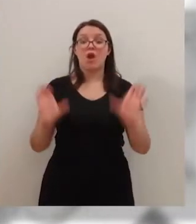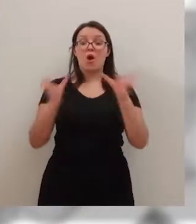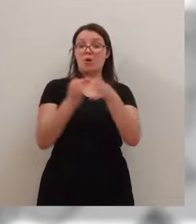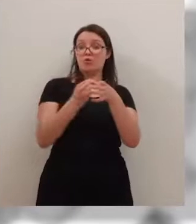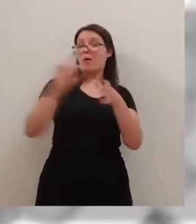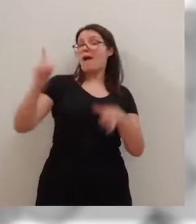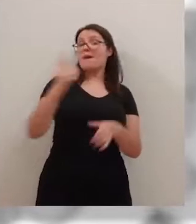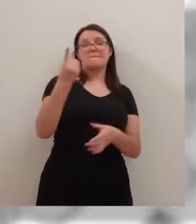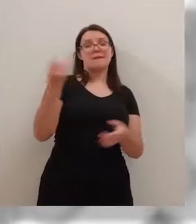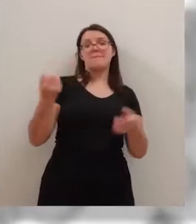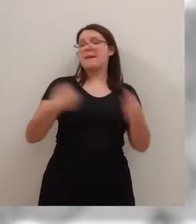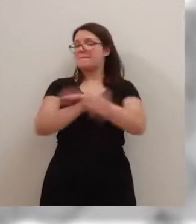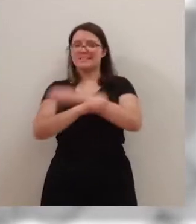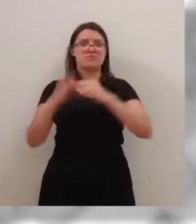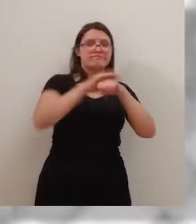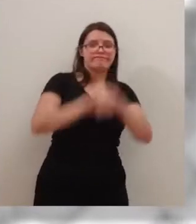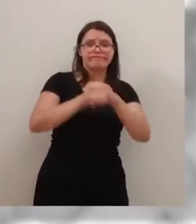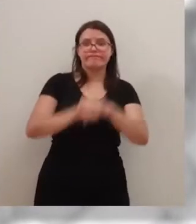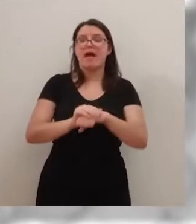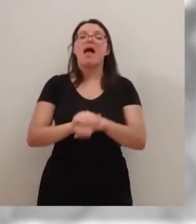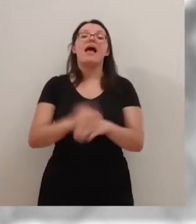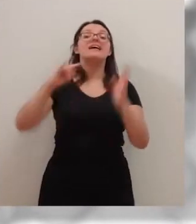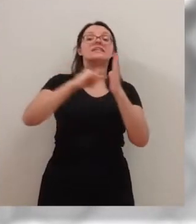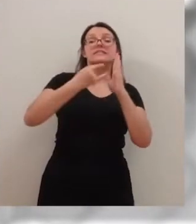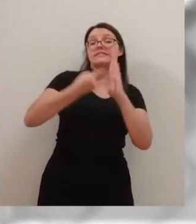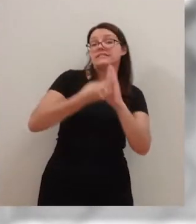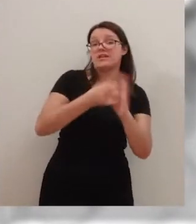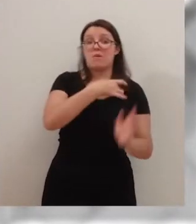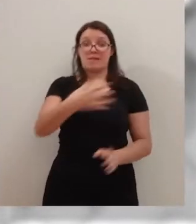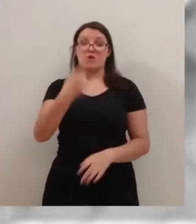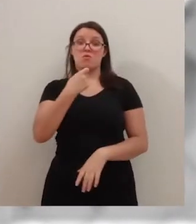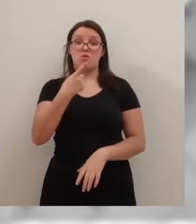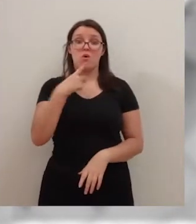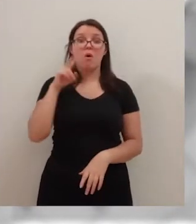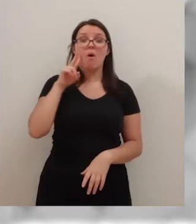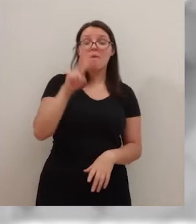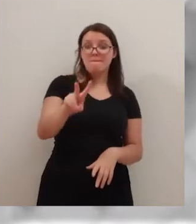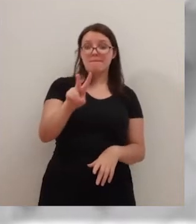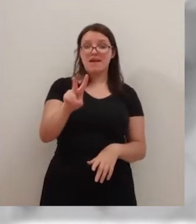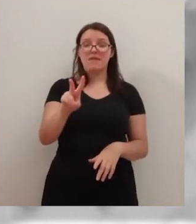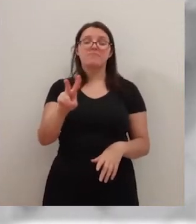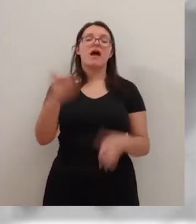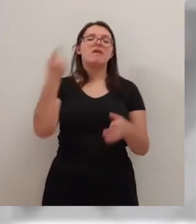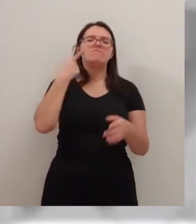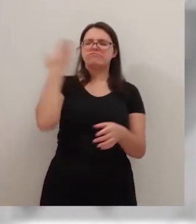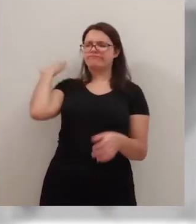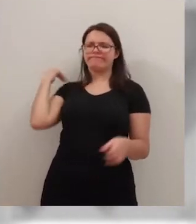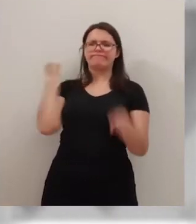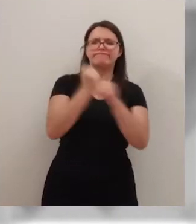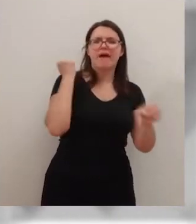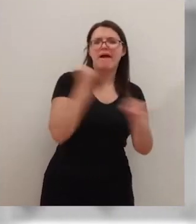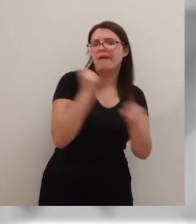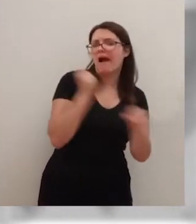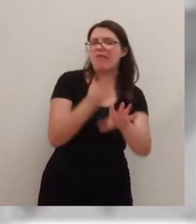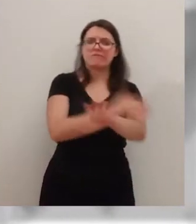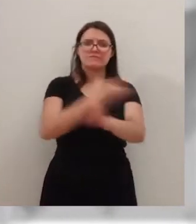Aguilá jugará sus primeros partidos amistosos y en la que el técnico blanquirrojo podrá por fin ver reflejado todo lo trabajado durante